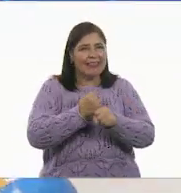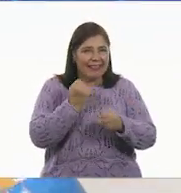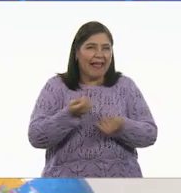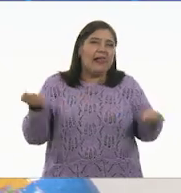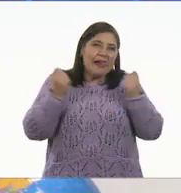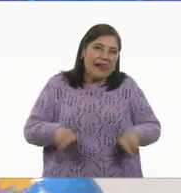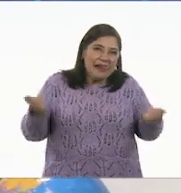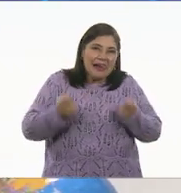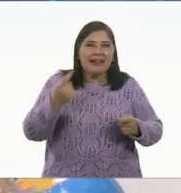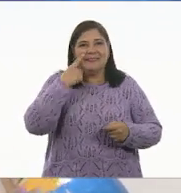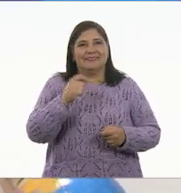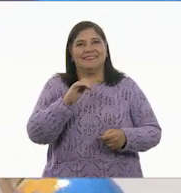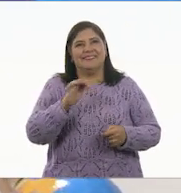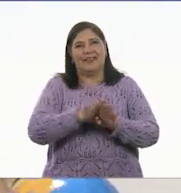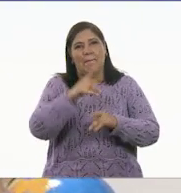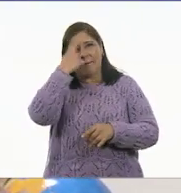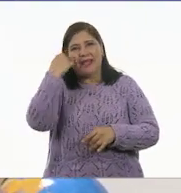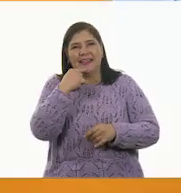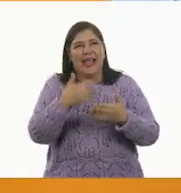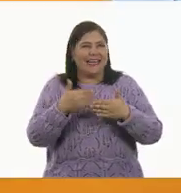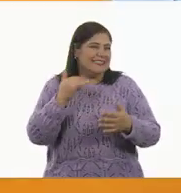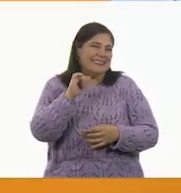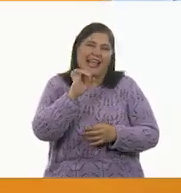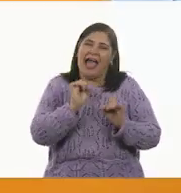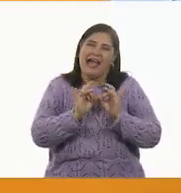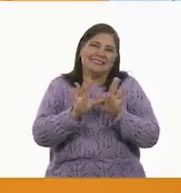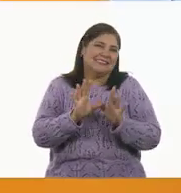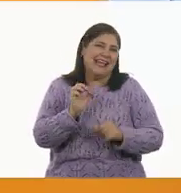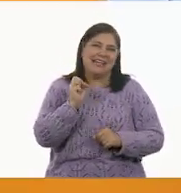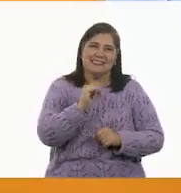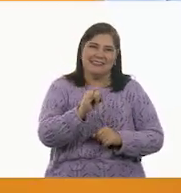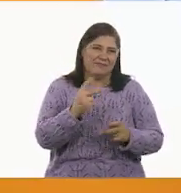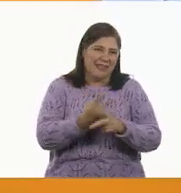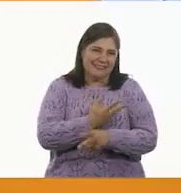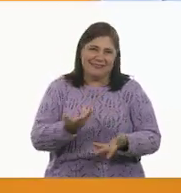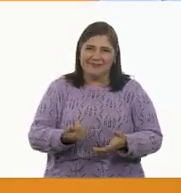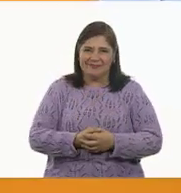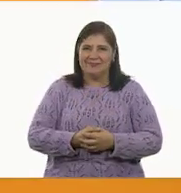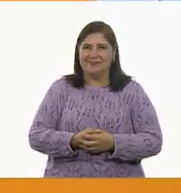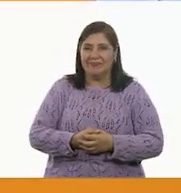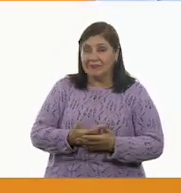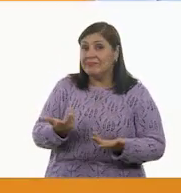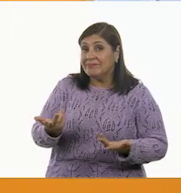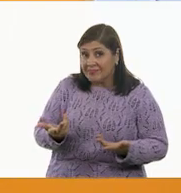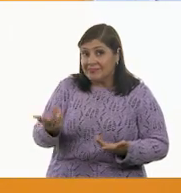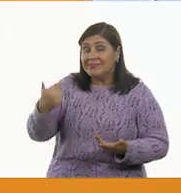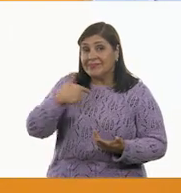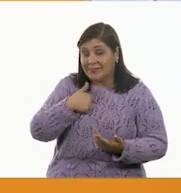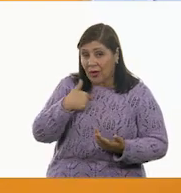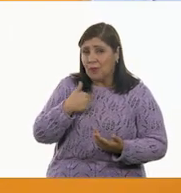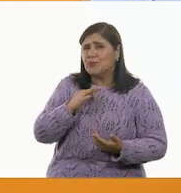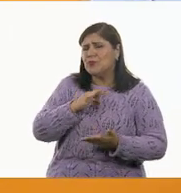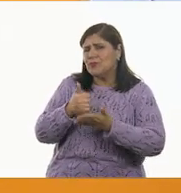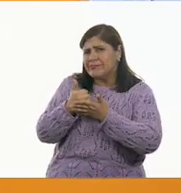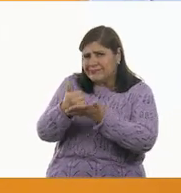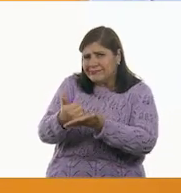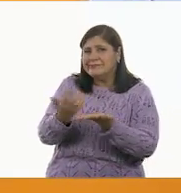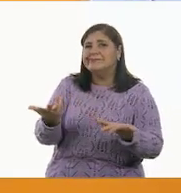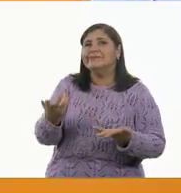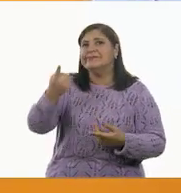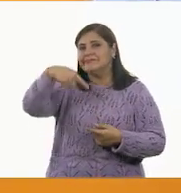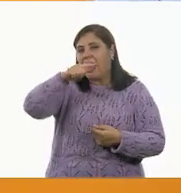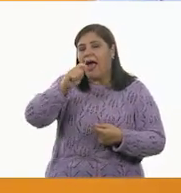antes del programa. Así es. Entonces, pues bueno, yo les ayudo a que ustedes puedan seguir